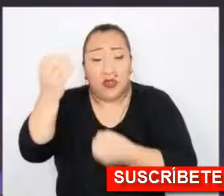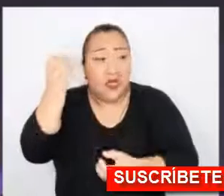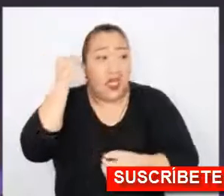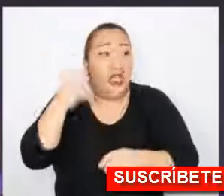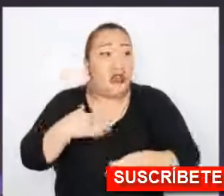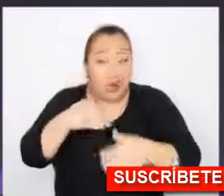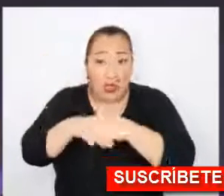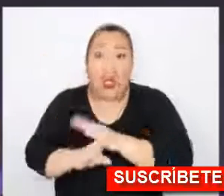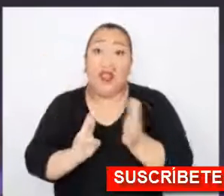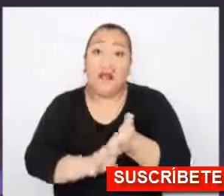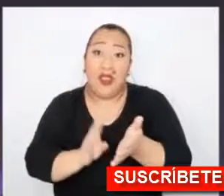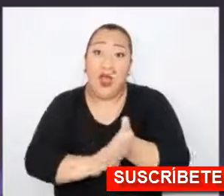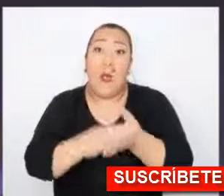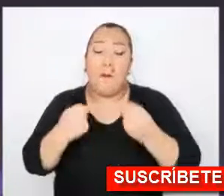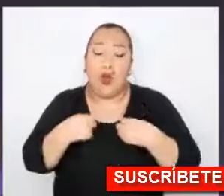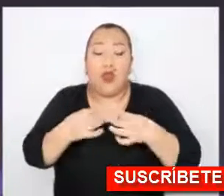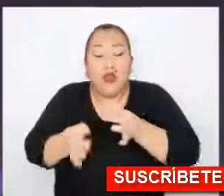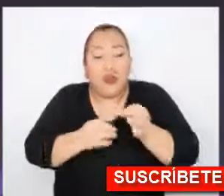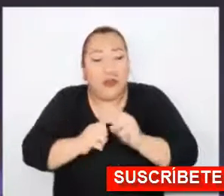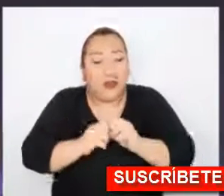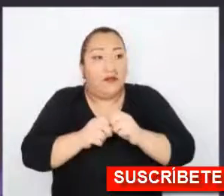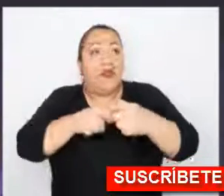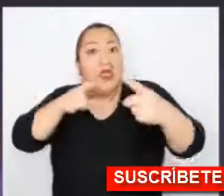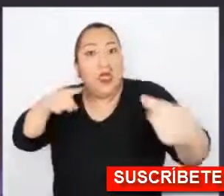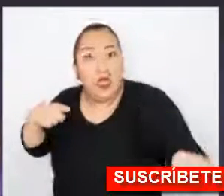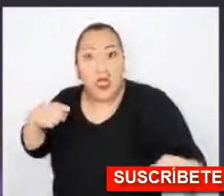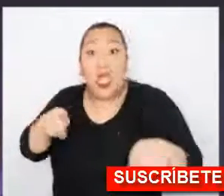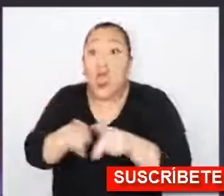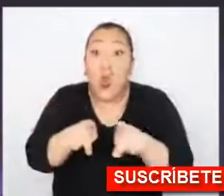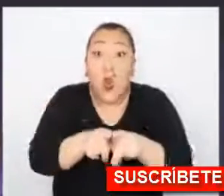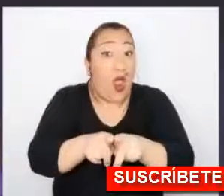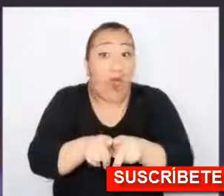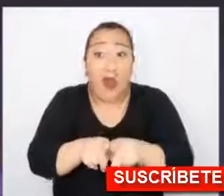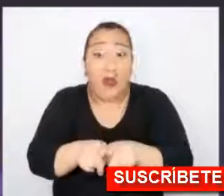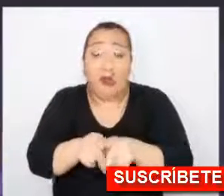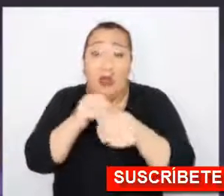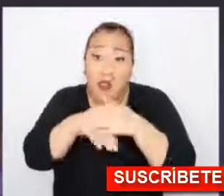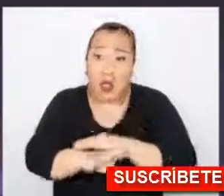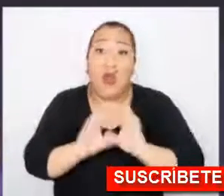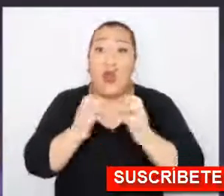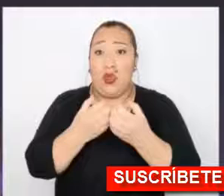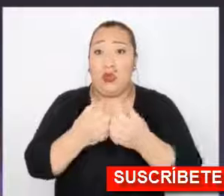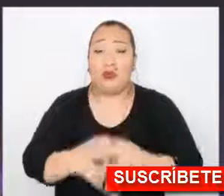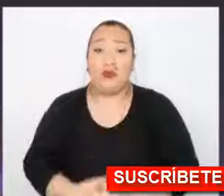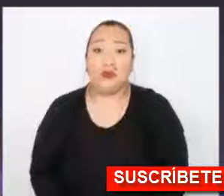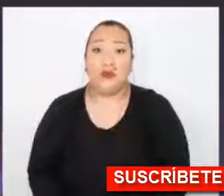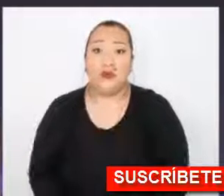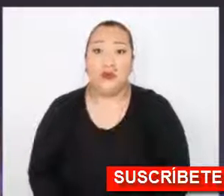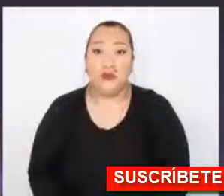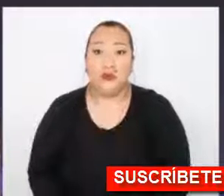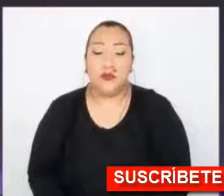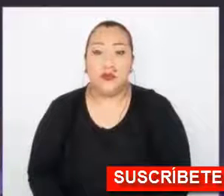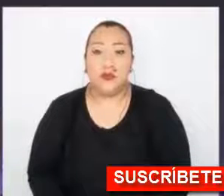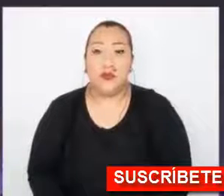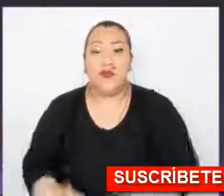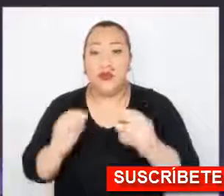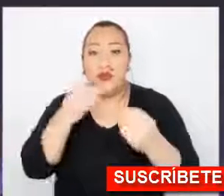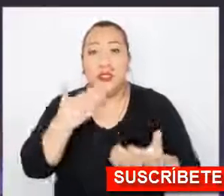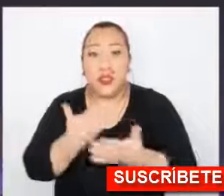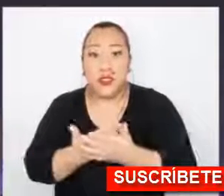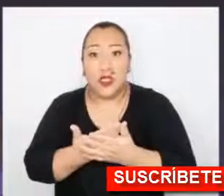transmitir esta posición de la Defensoría porque se hace extensiva también a el Congreso de la República.